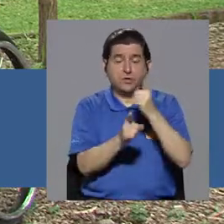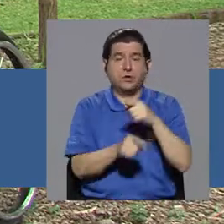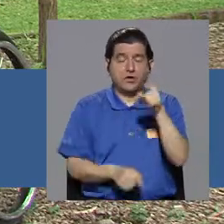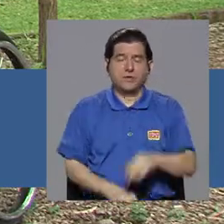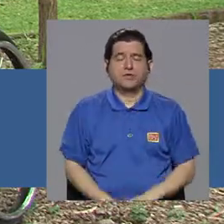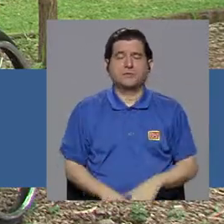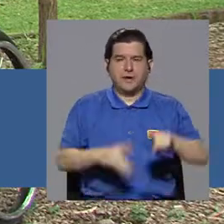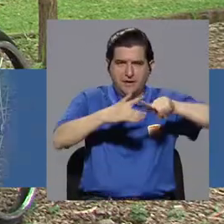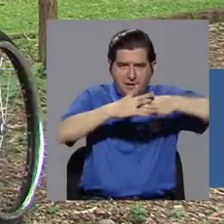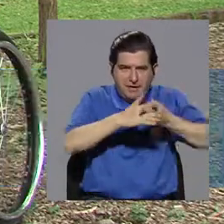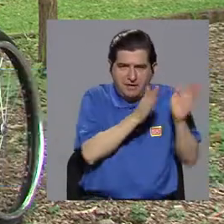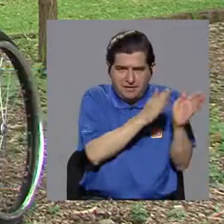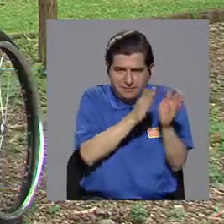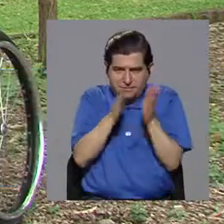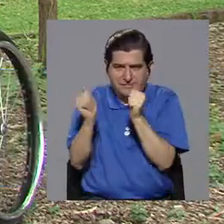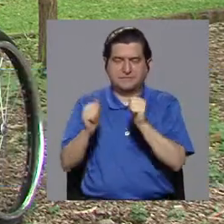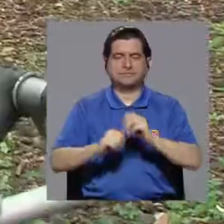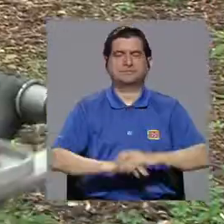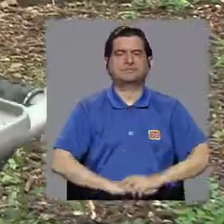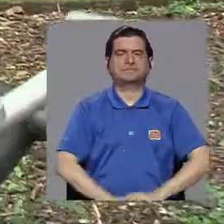muy adecuado para hacer un calentamiento.